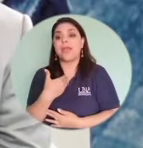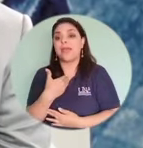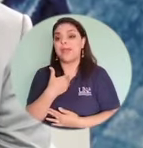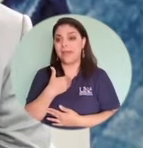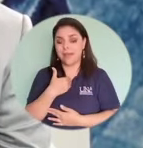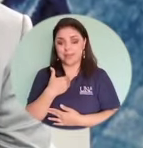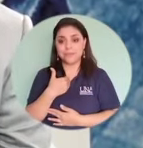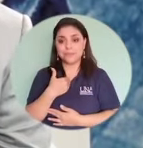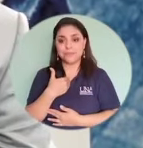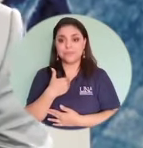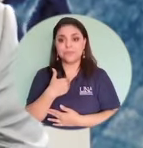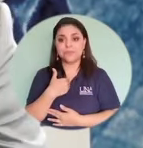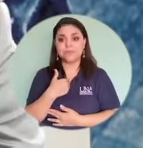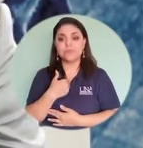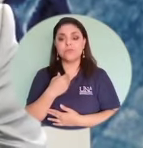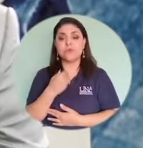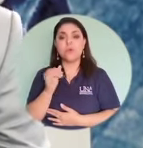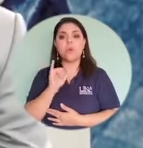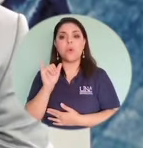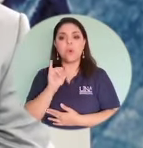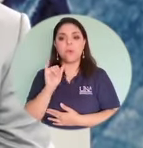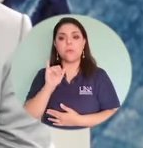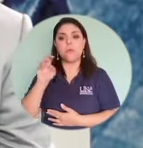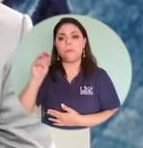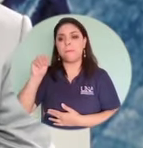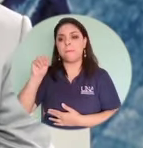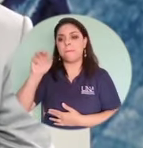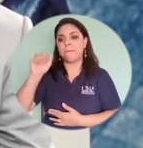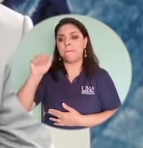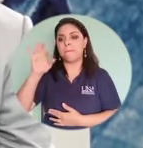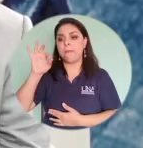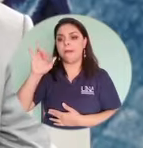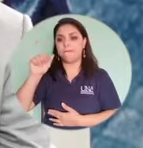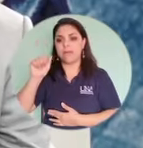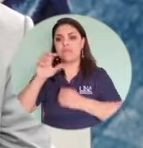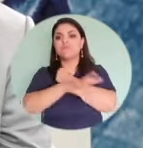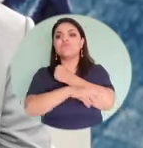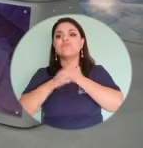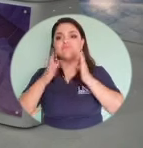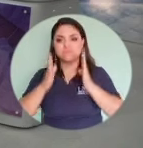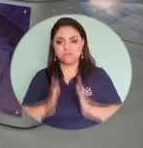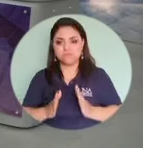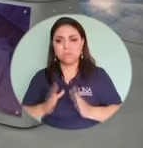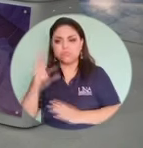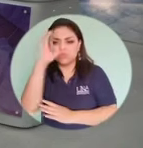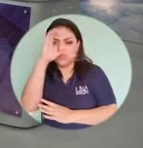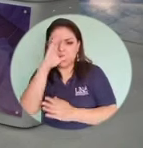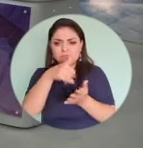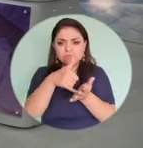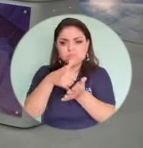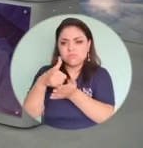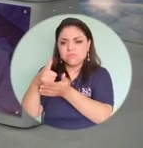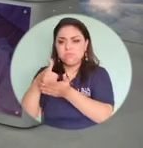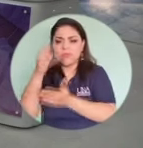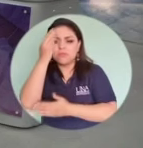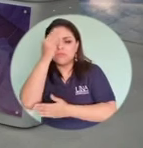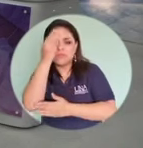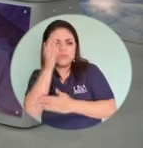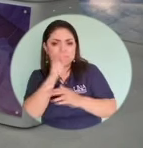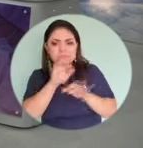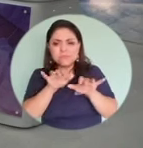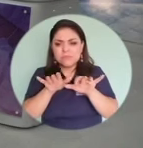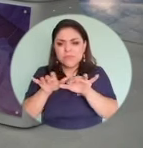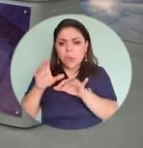mafia, diríamos de esa manera, que están continuamente buscando vulnerabilidades. Ellos todos los días no descansan, están